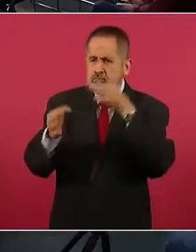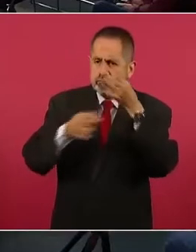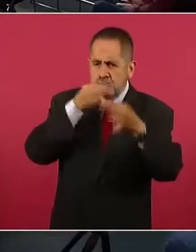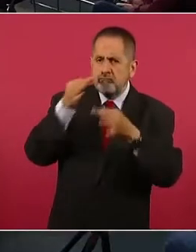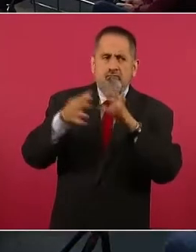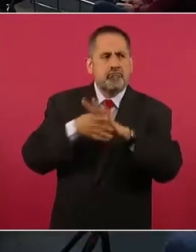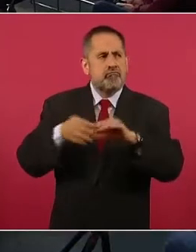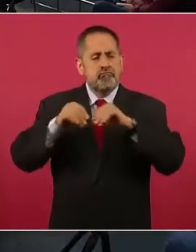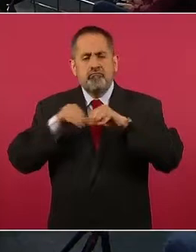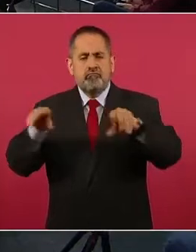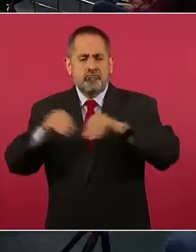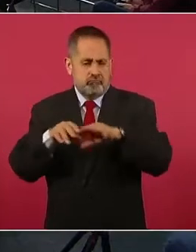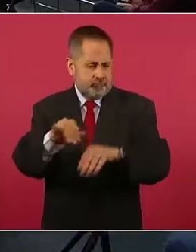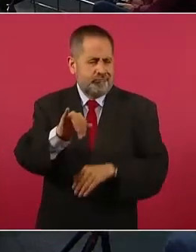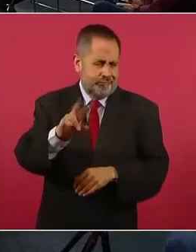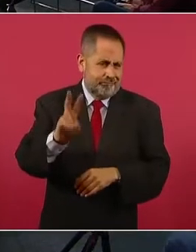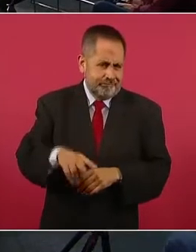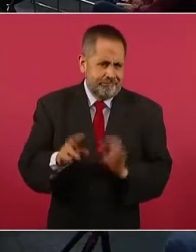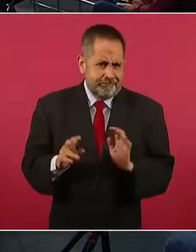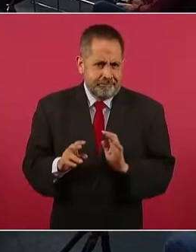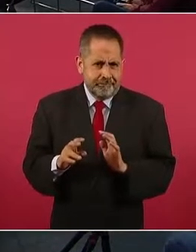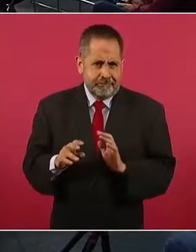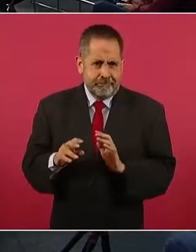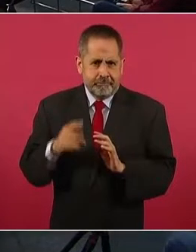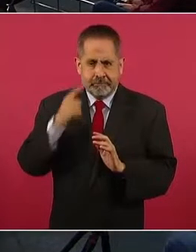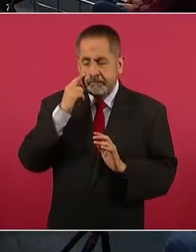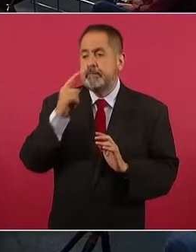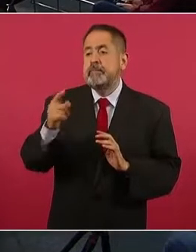campañas por aire,